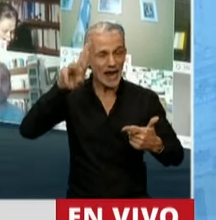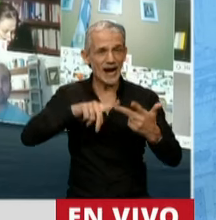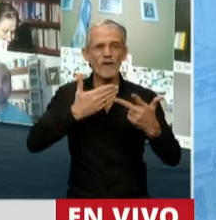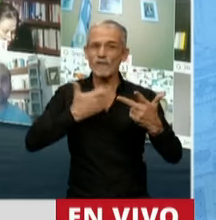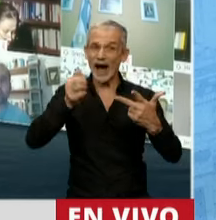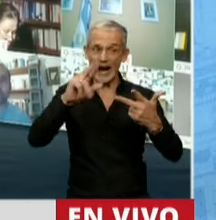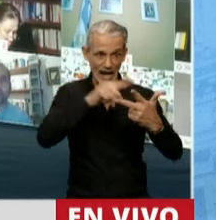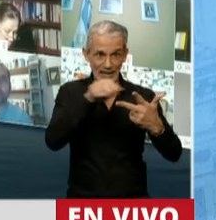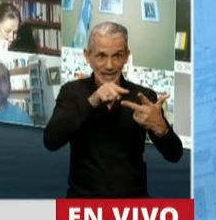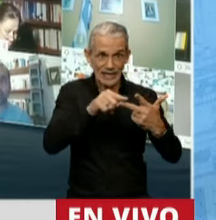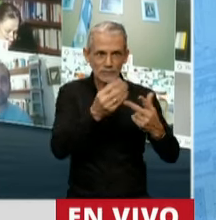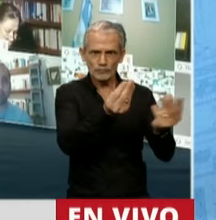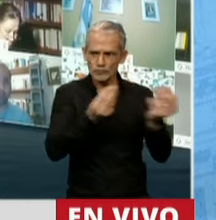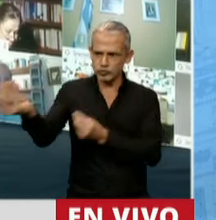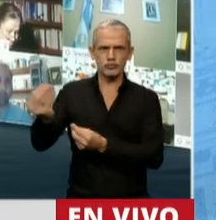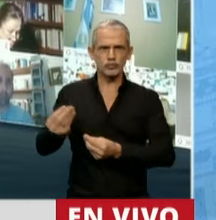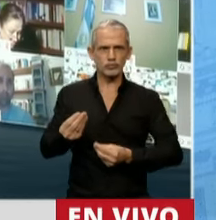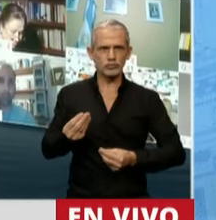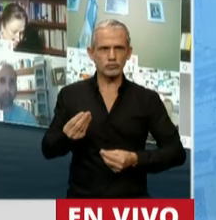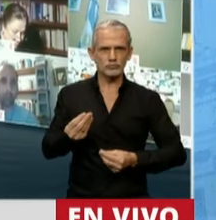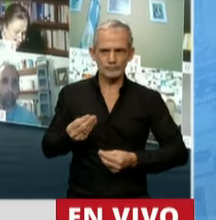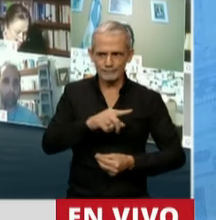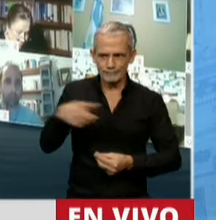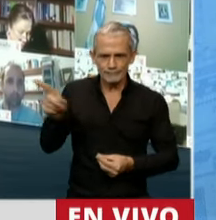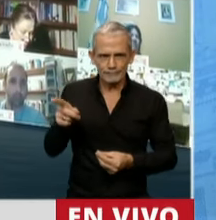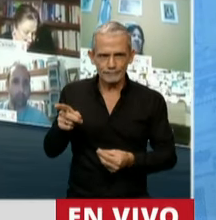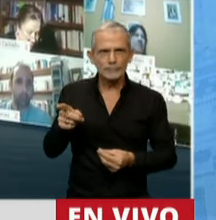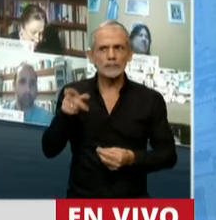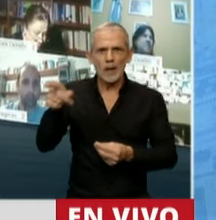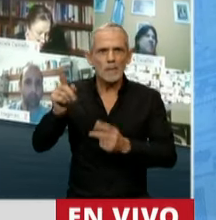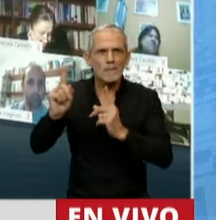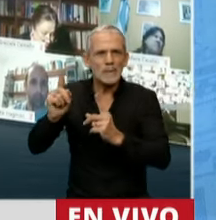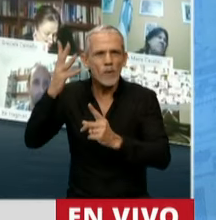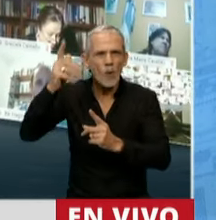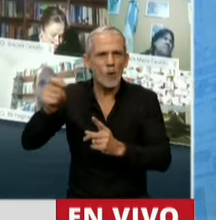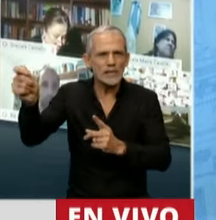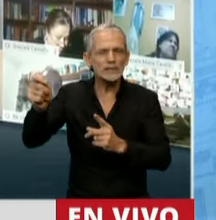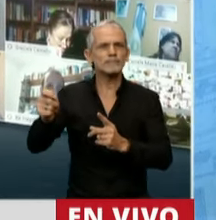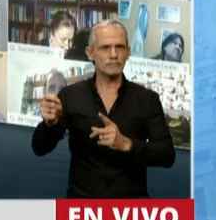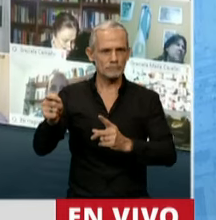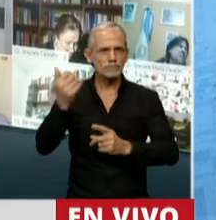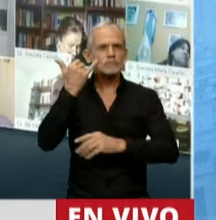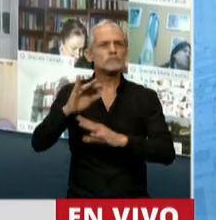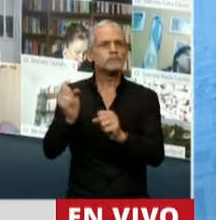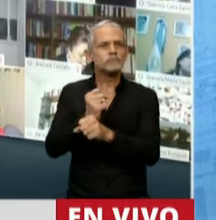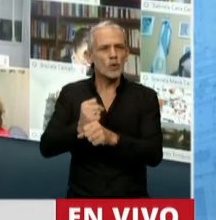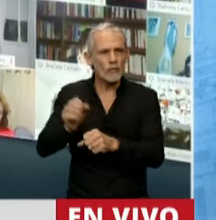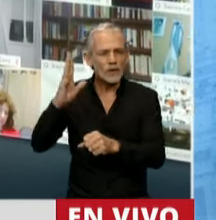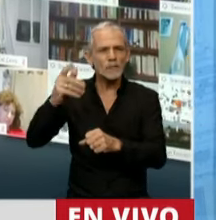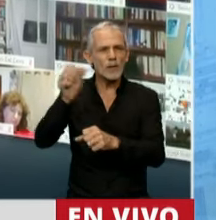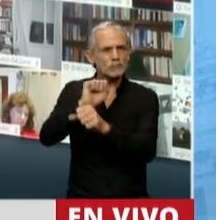eran justamente los mismos tres jueces que habían ratificado el procesamiento en doble